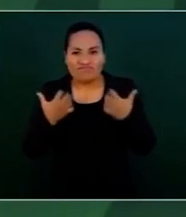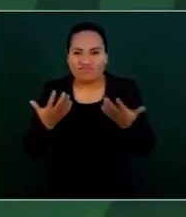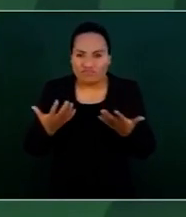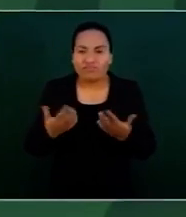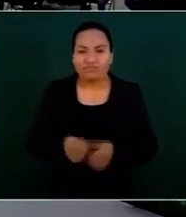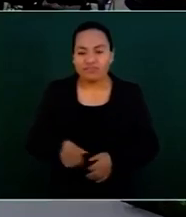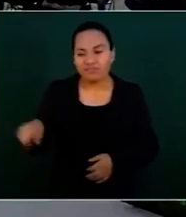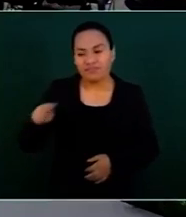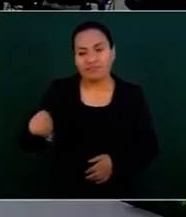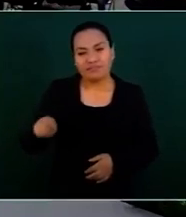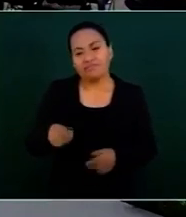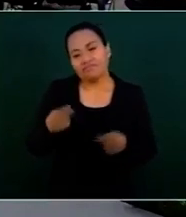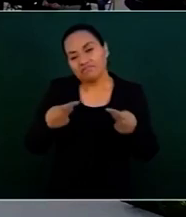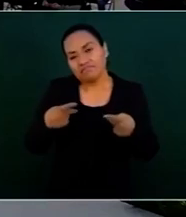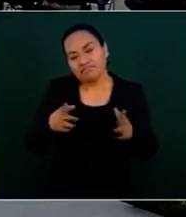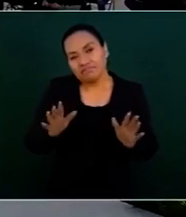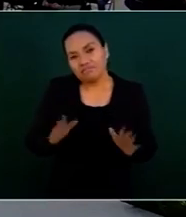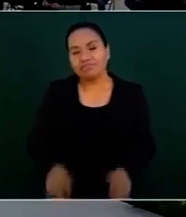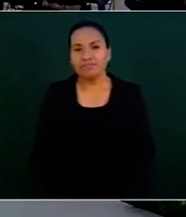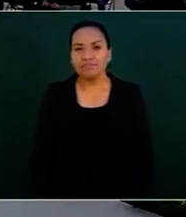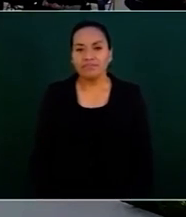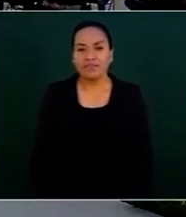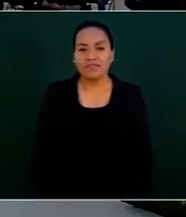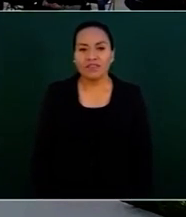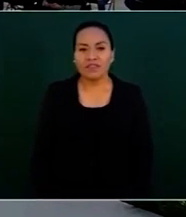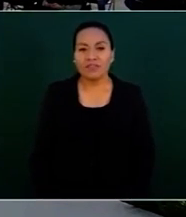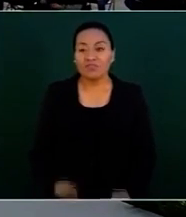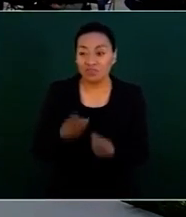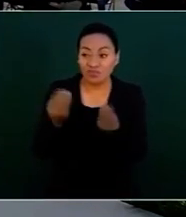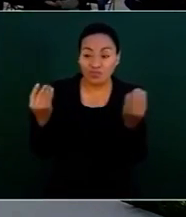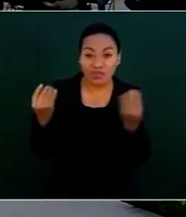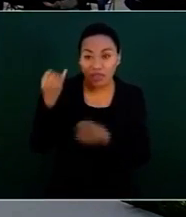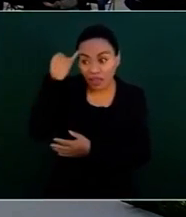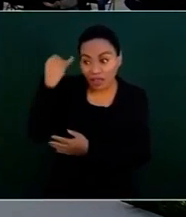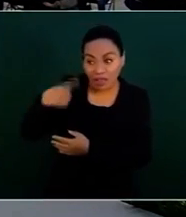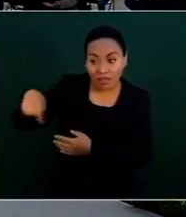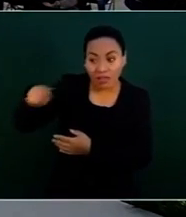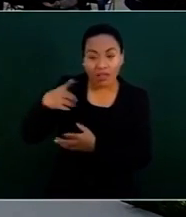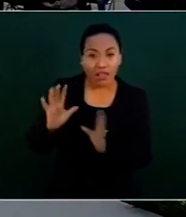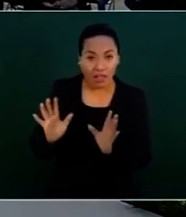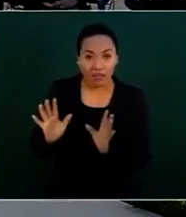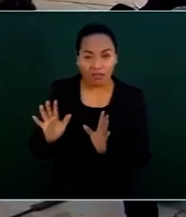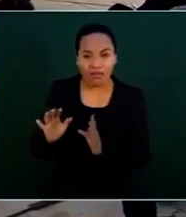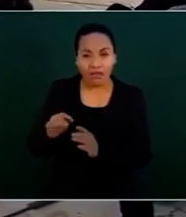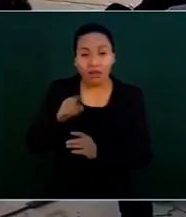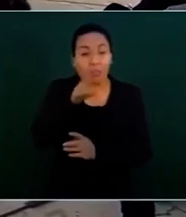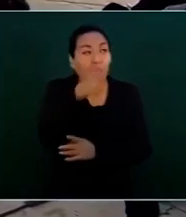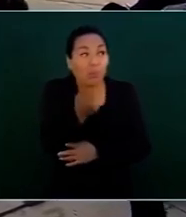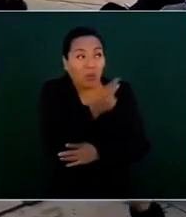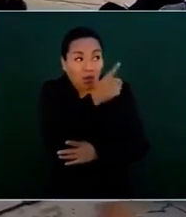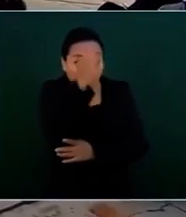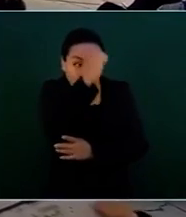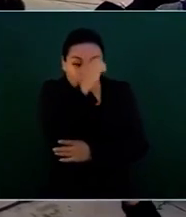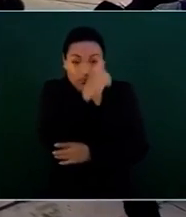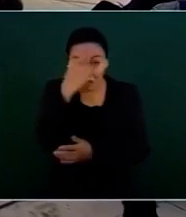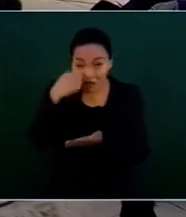personas. No hay tantas ideologías, es una nada más. Por eso sí pueden conseguir un candidato. ¿Cree que se pongan de acuerdo, que se logren poner de